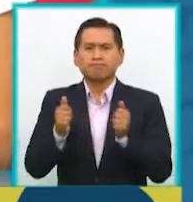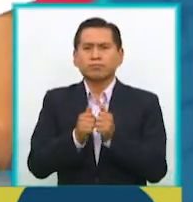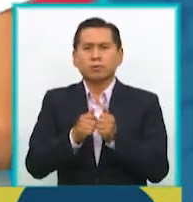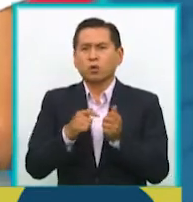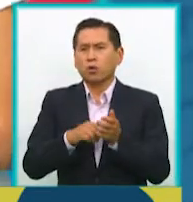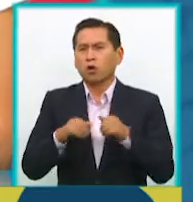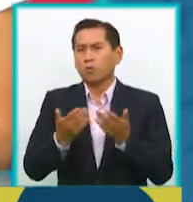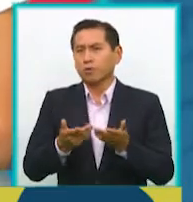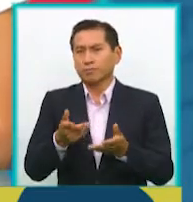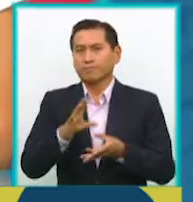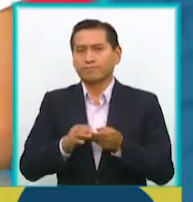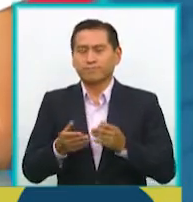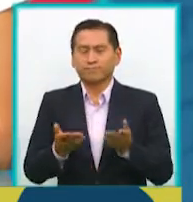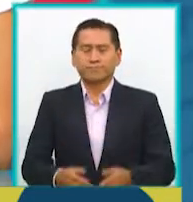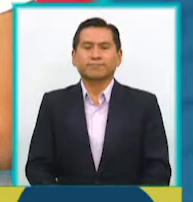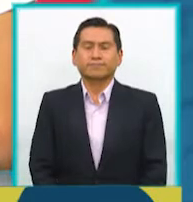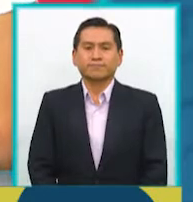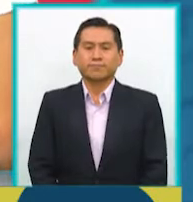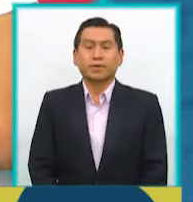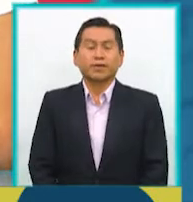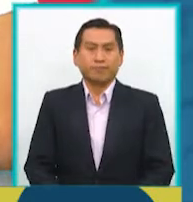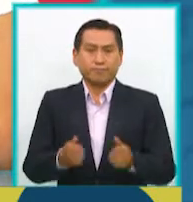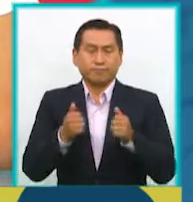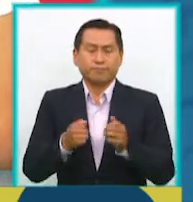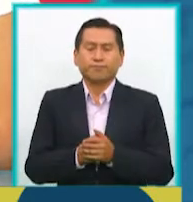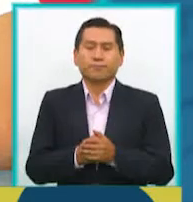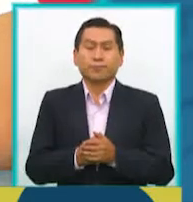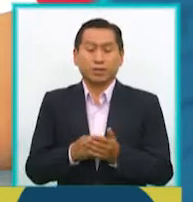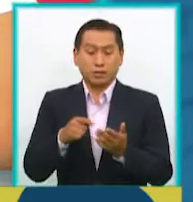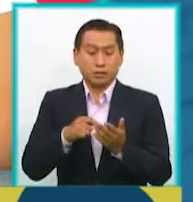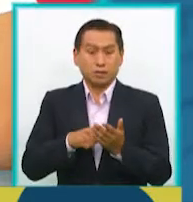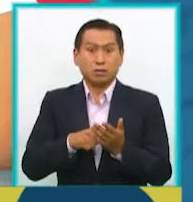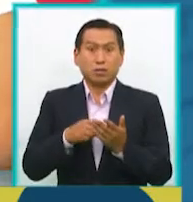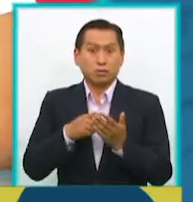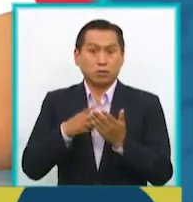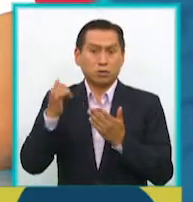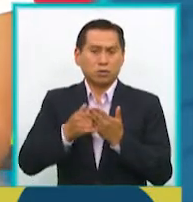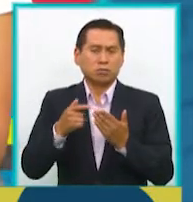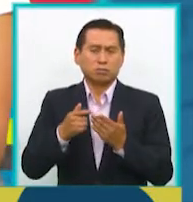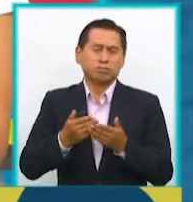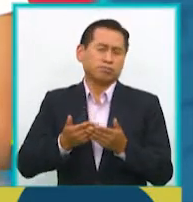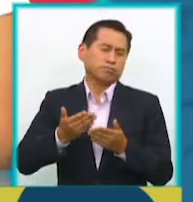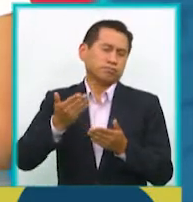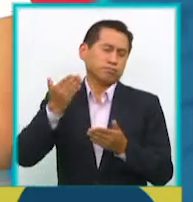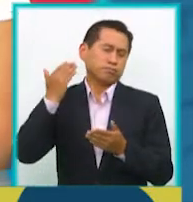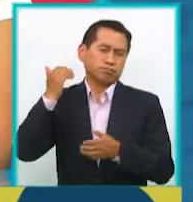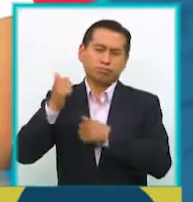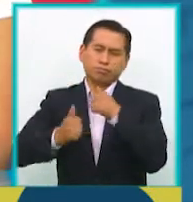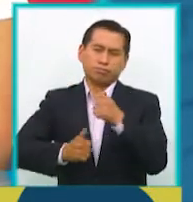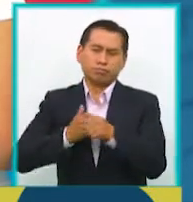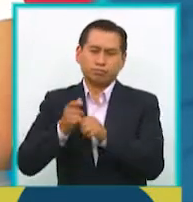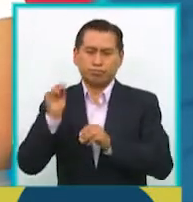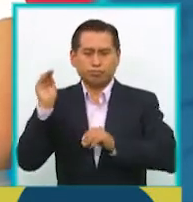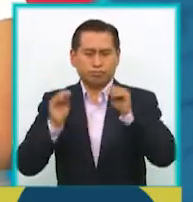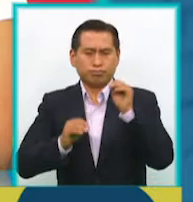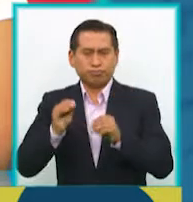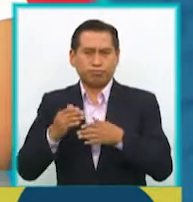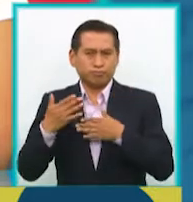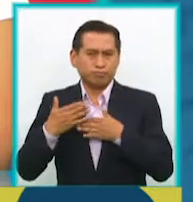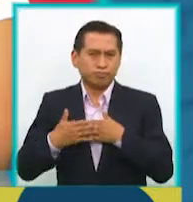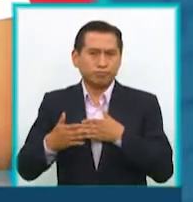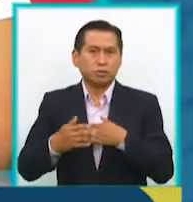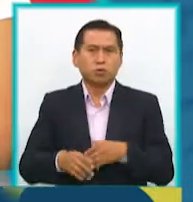proyecto. Bueno, este es un proyecto ya que tiene bastantes años en proceso de desarrollo, ya desde